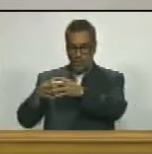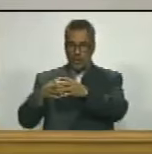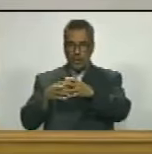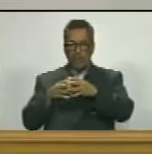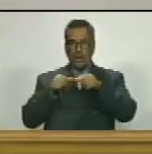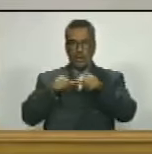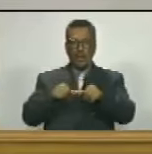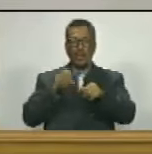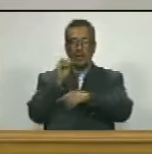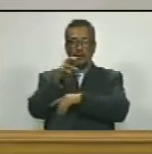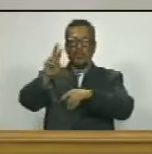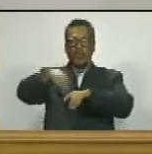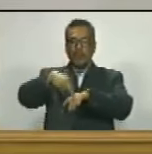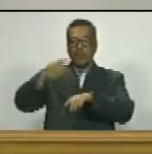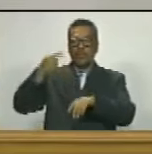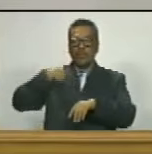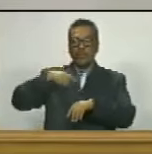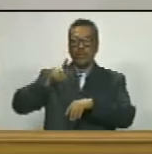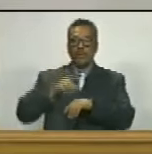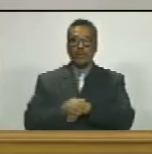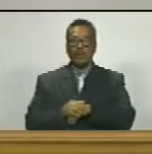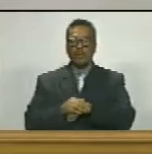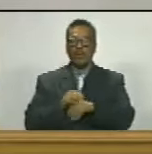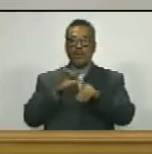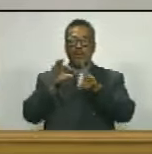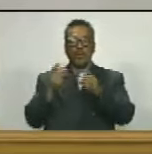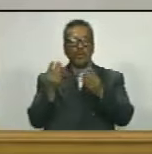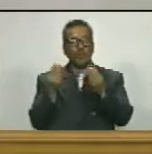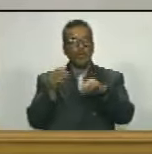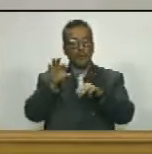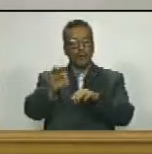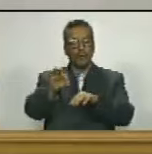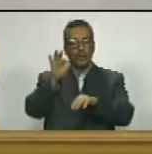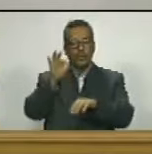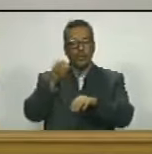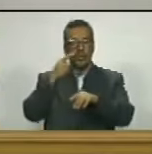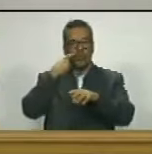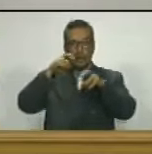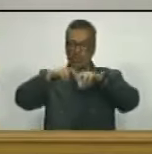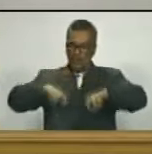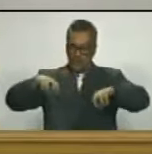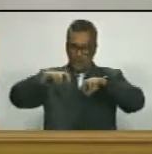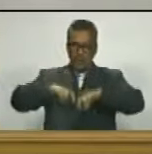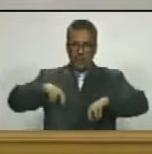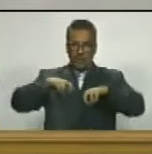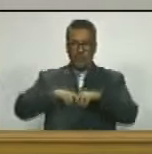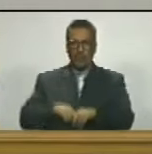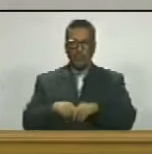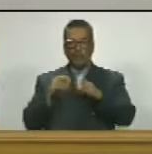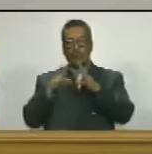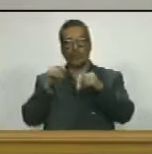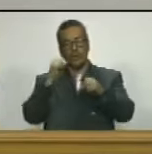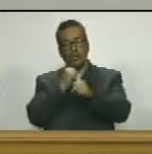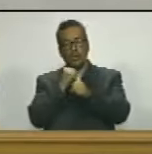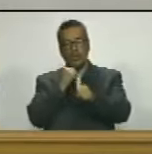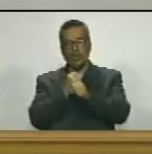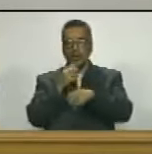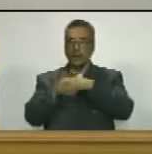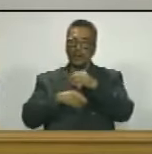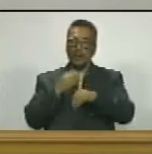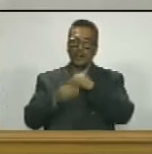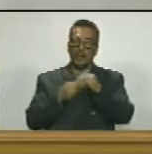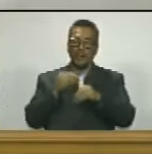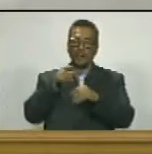hemos tenido especial cuidado en revisar las funciones y